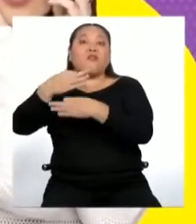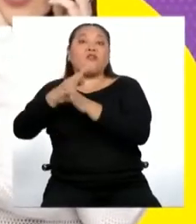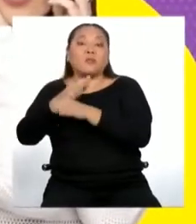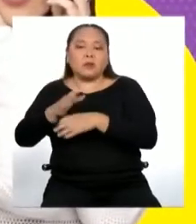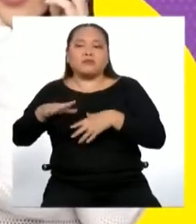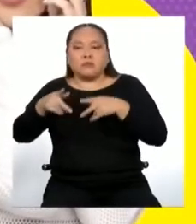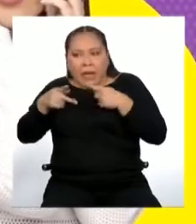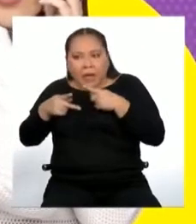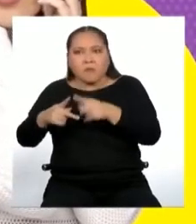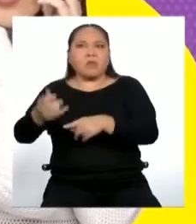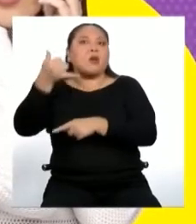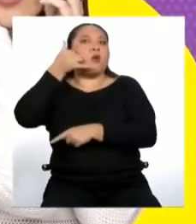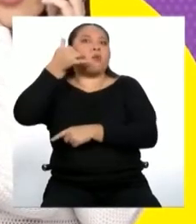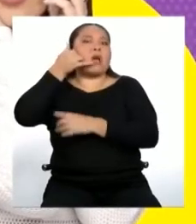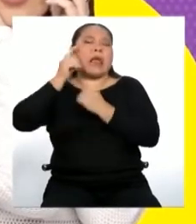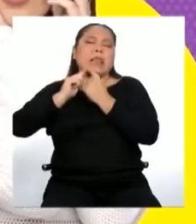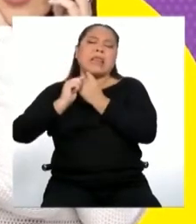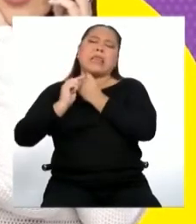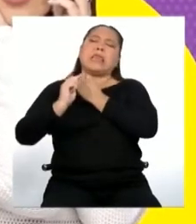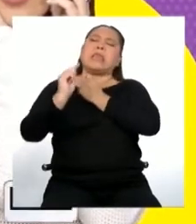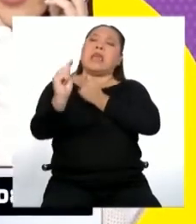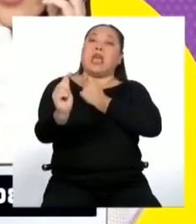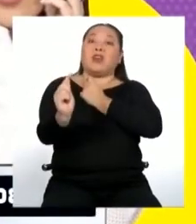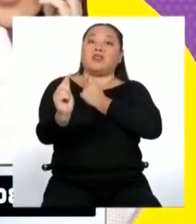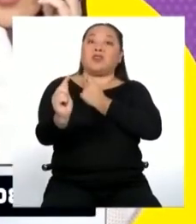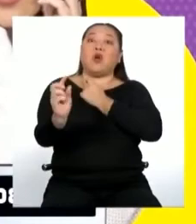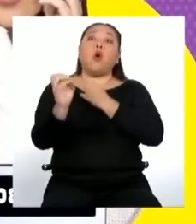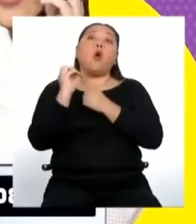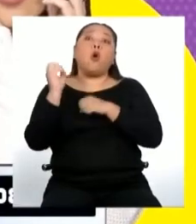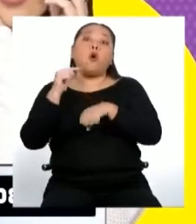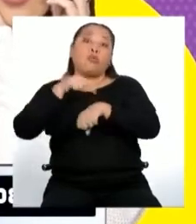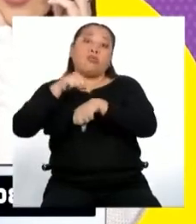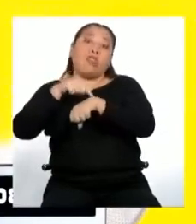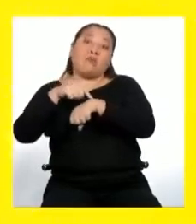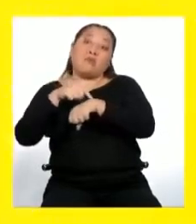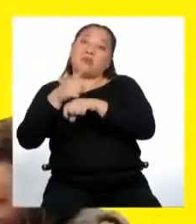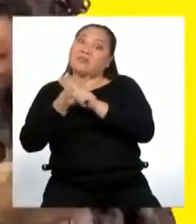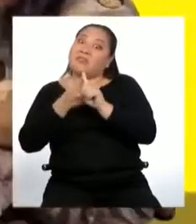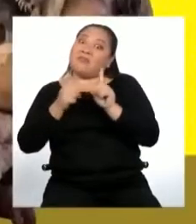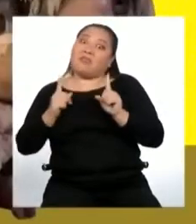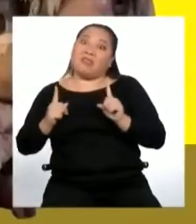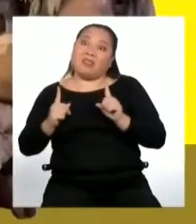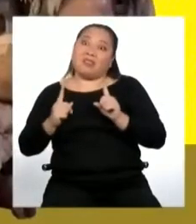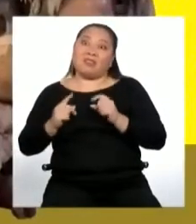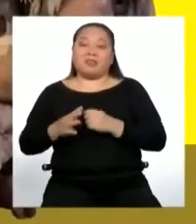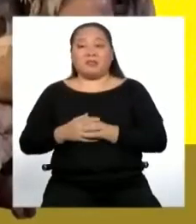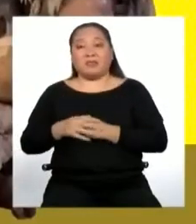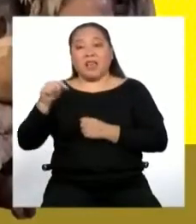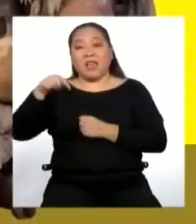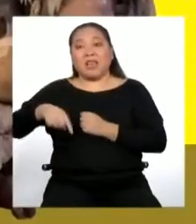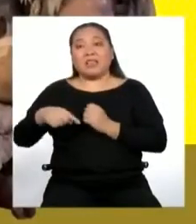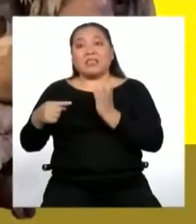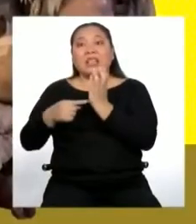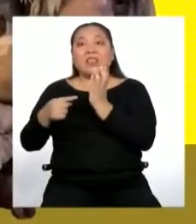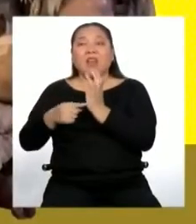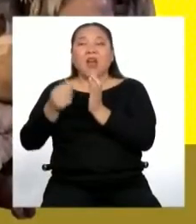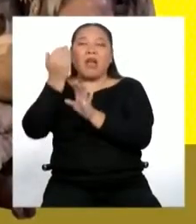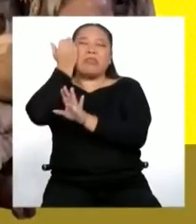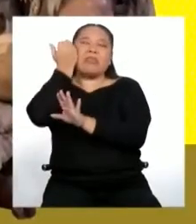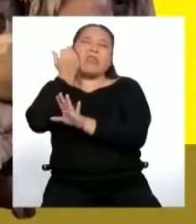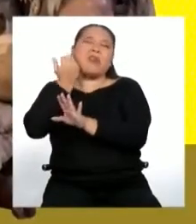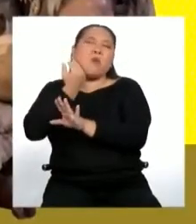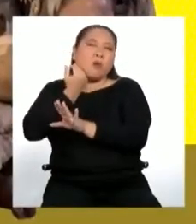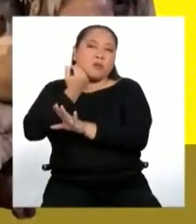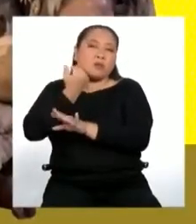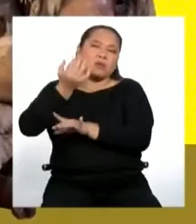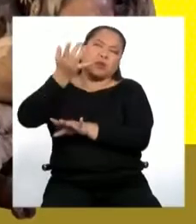comuniquemos a larga distancia e incluso en tiempos distintos. Los medios artificiales más antiguos datan de la